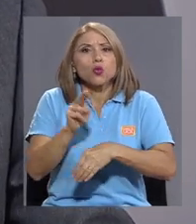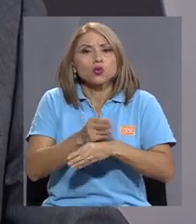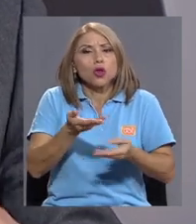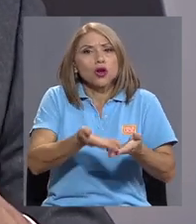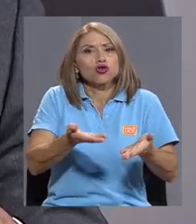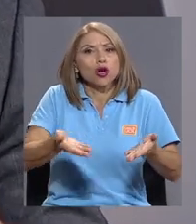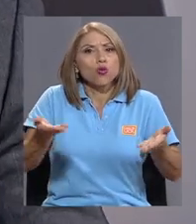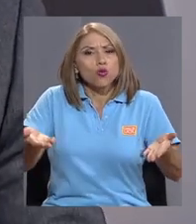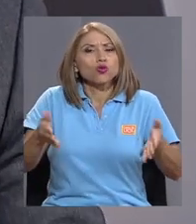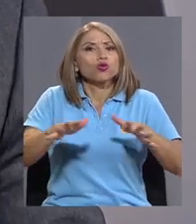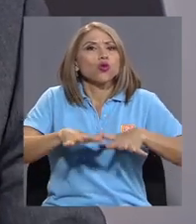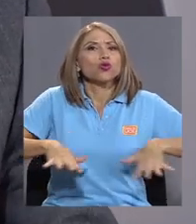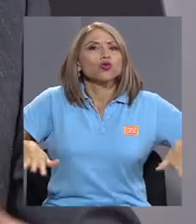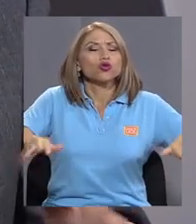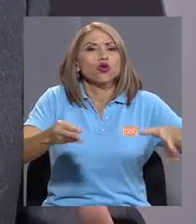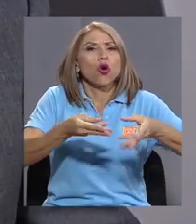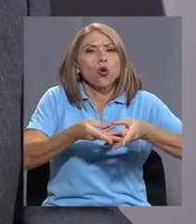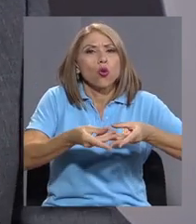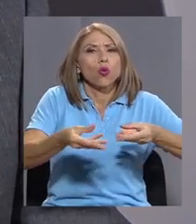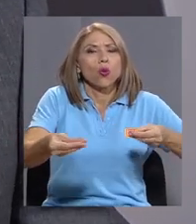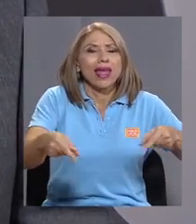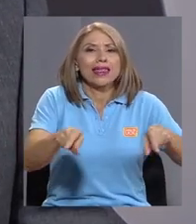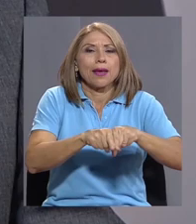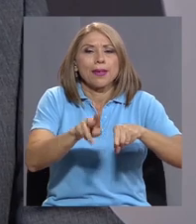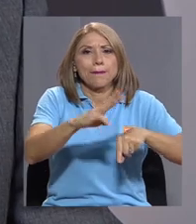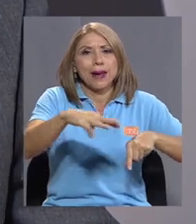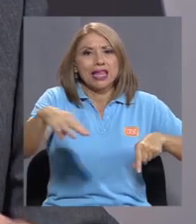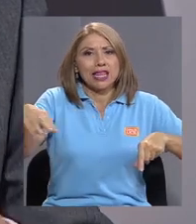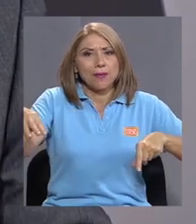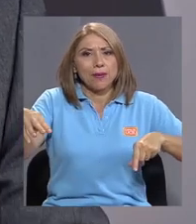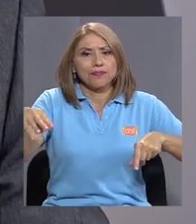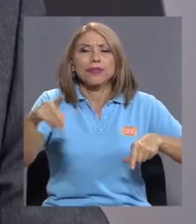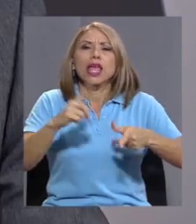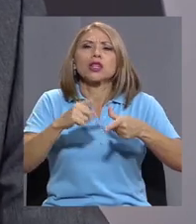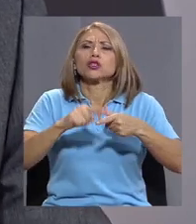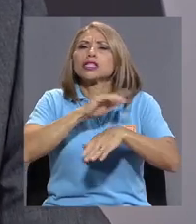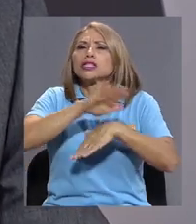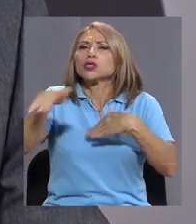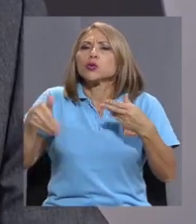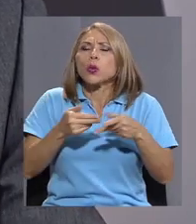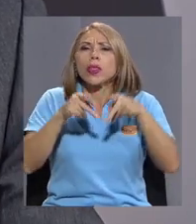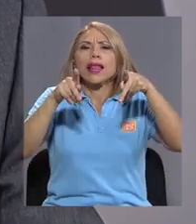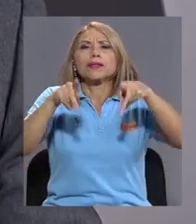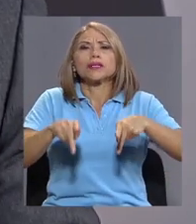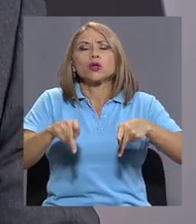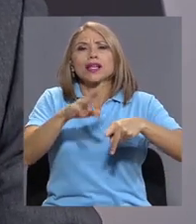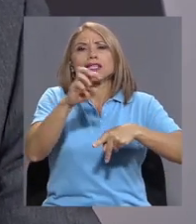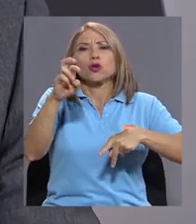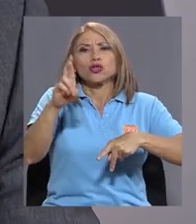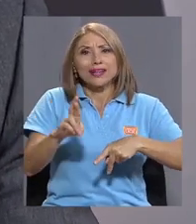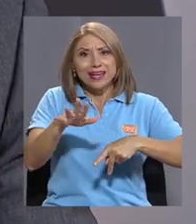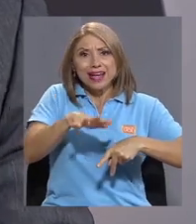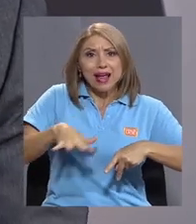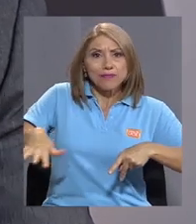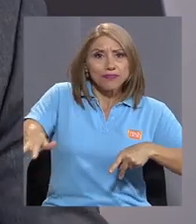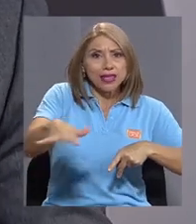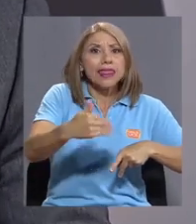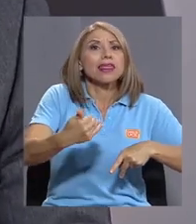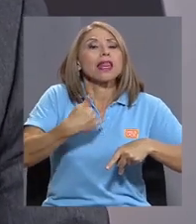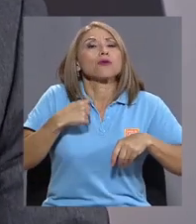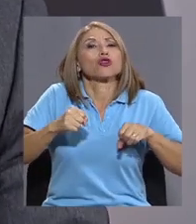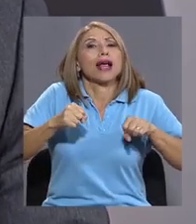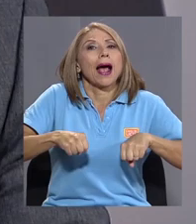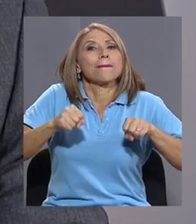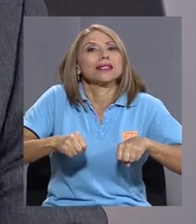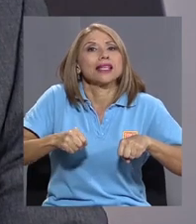productiva, tanto terrestre como marítima. Entonces, todas las personas en Costa Rica tenemos una capacidad o una cantidad de